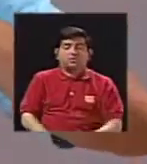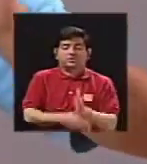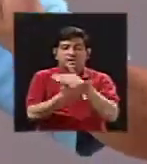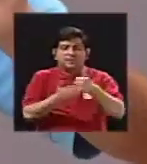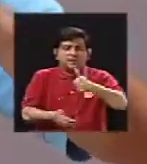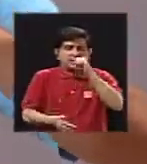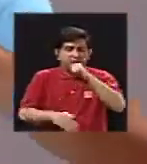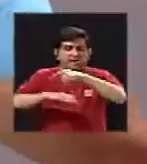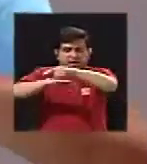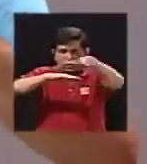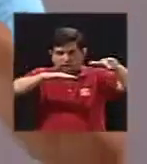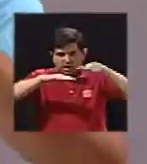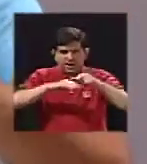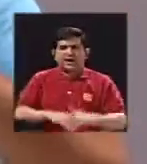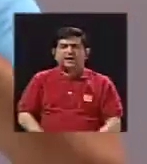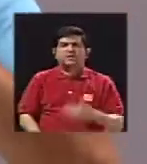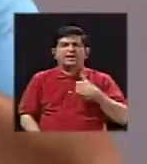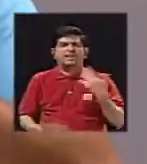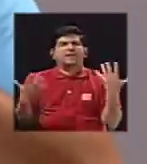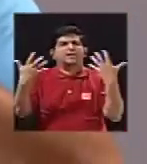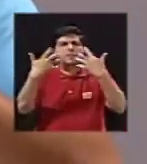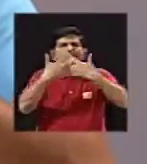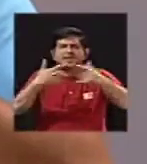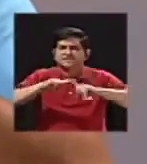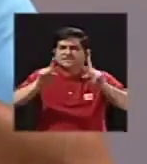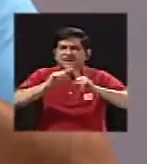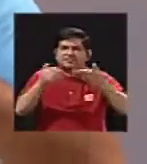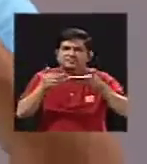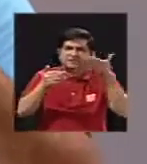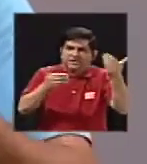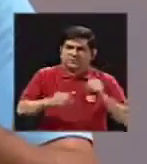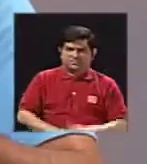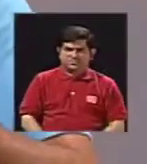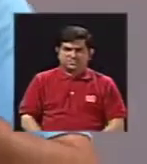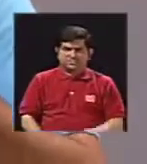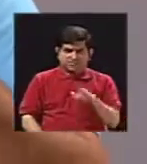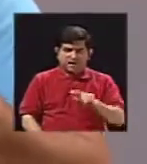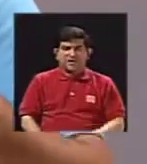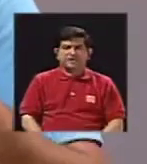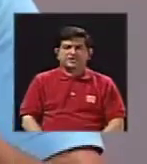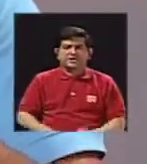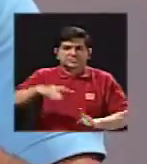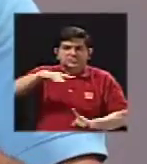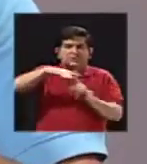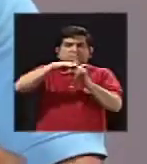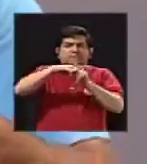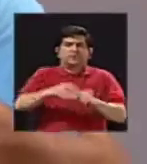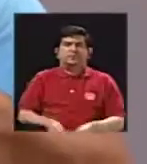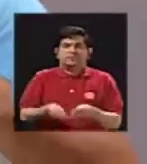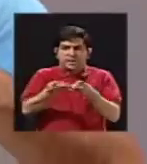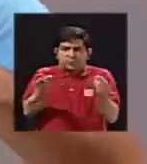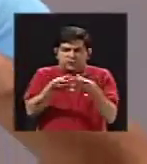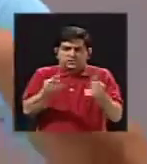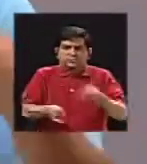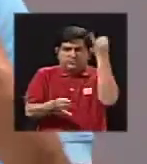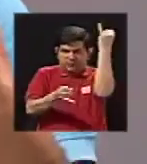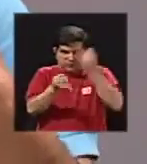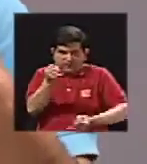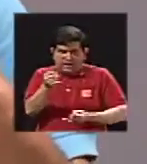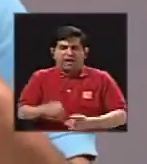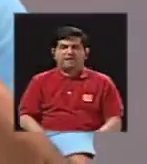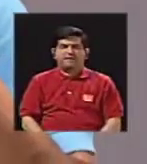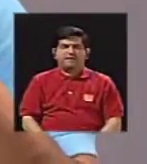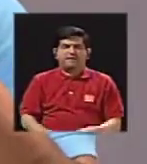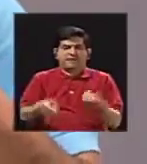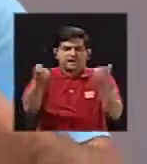agua que sería el lago. O al final tengo una mezcla de cosas, ¿verdad?, que van a salir y va a ser un producto final. En el caso